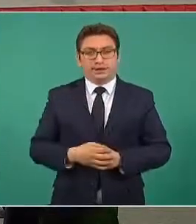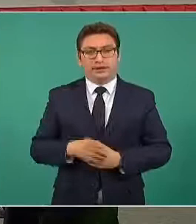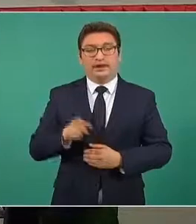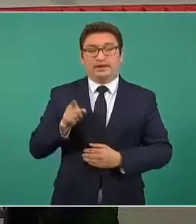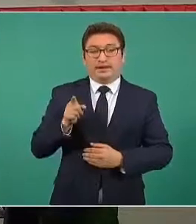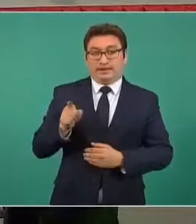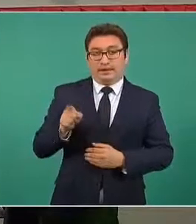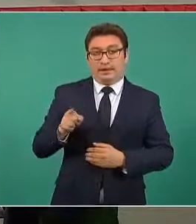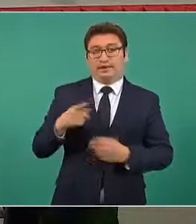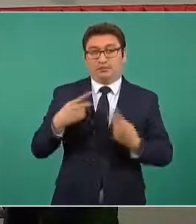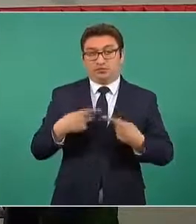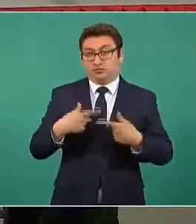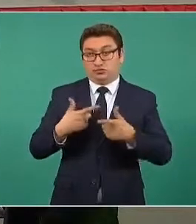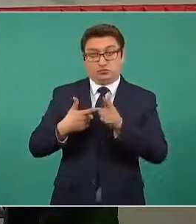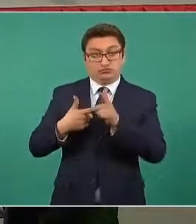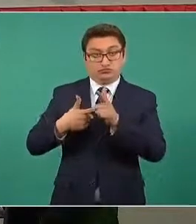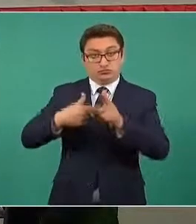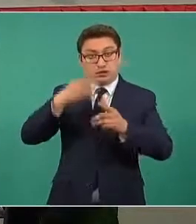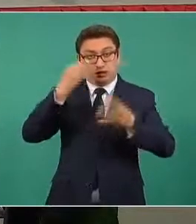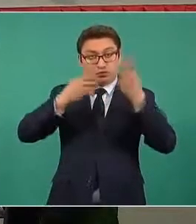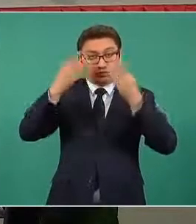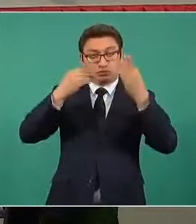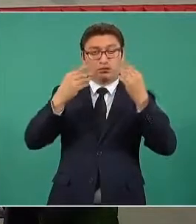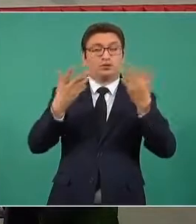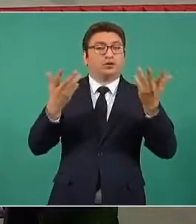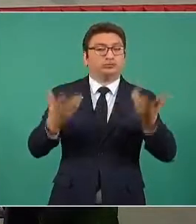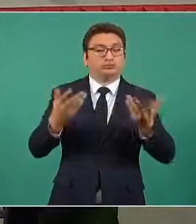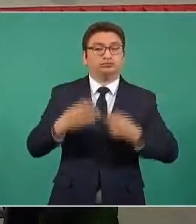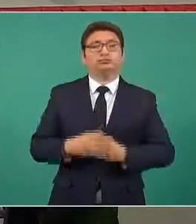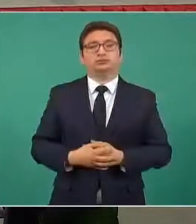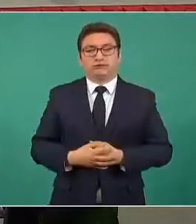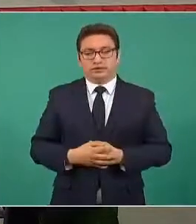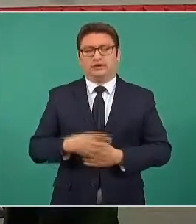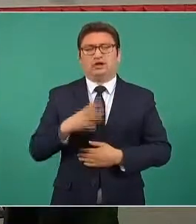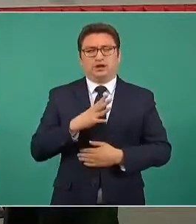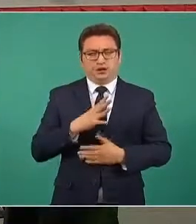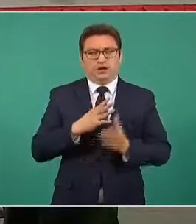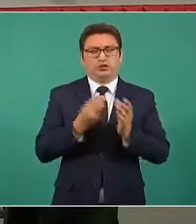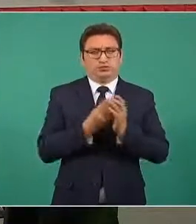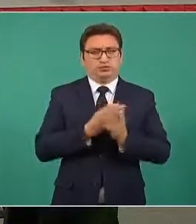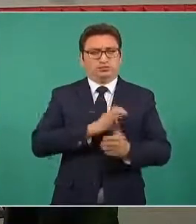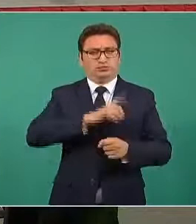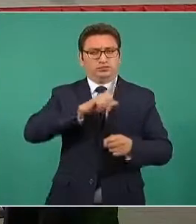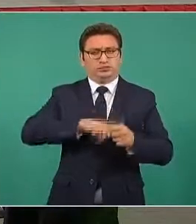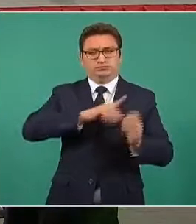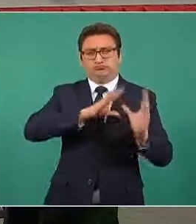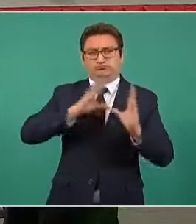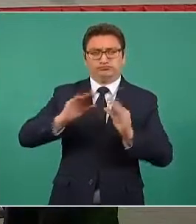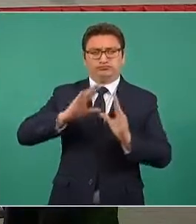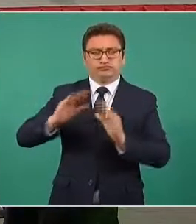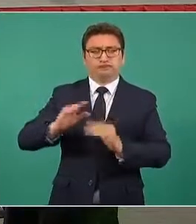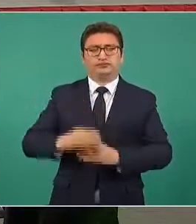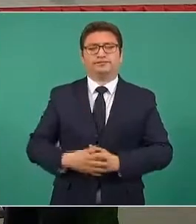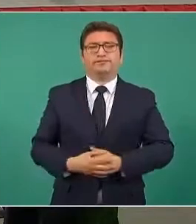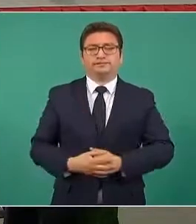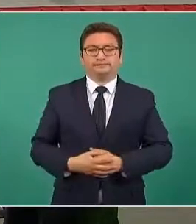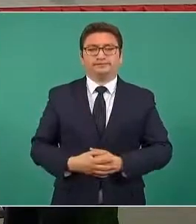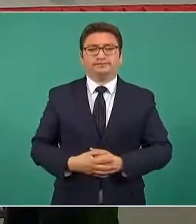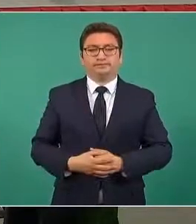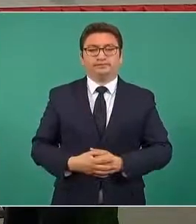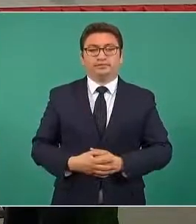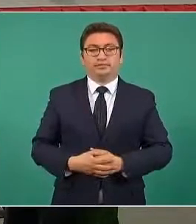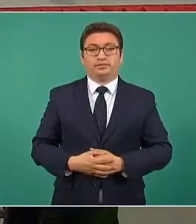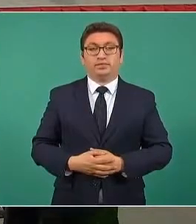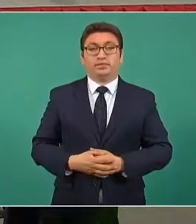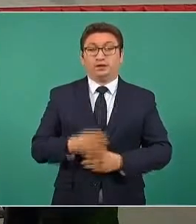a efecto de que continúe preparándose, tenemos la capacitación especializada. En esta ocasión